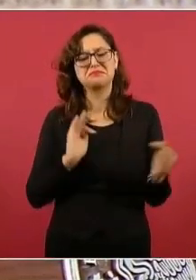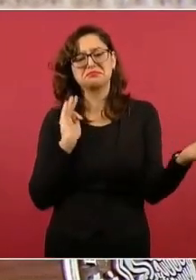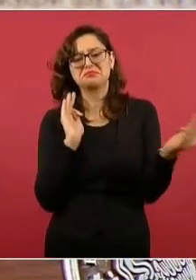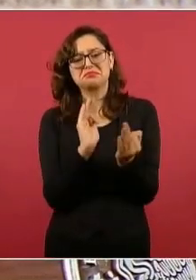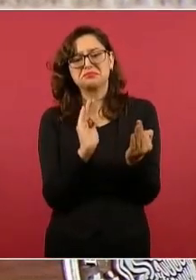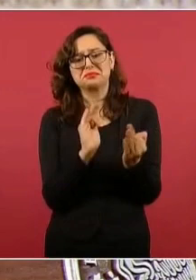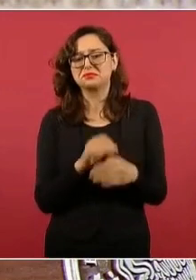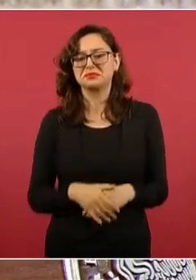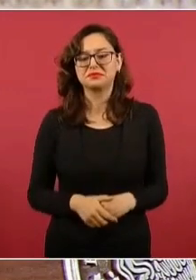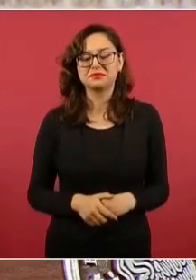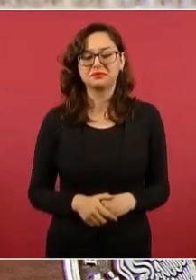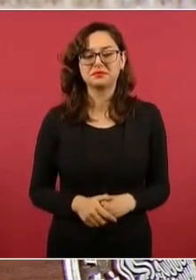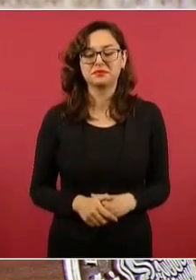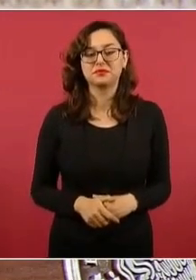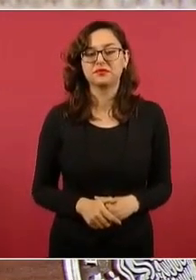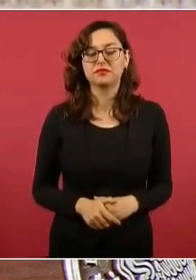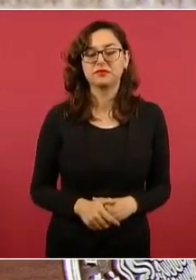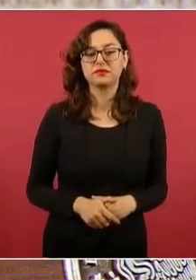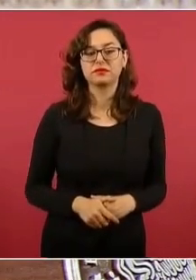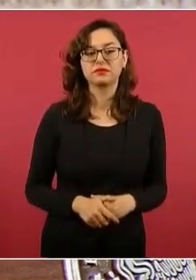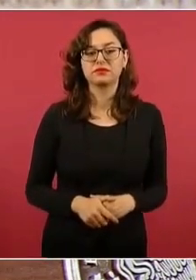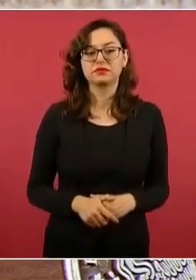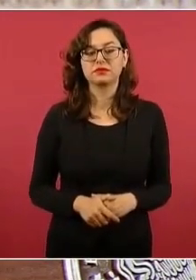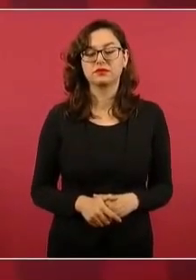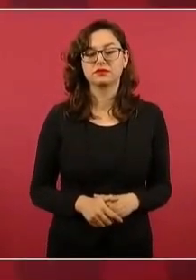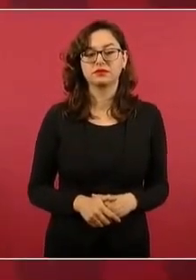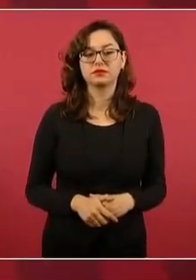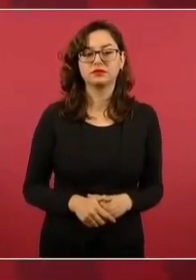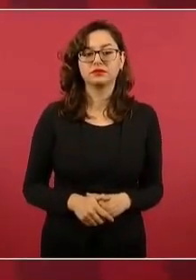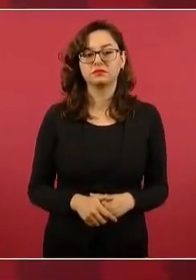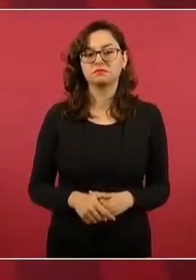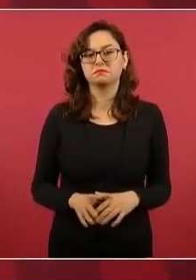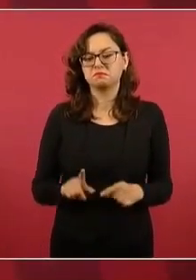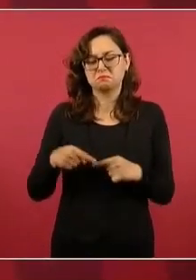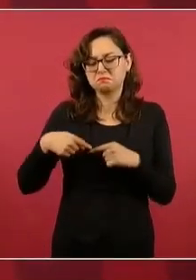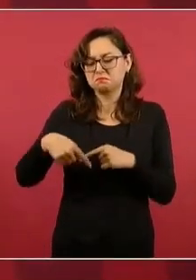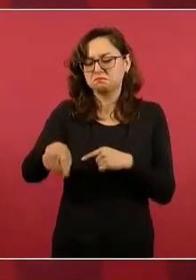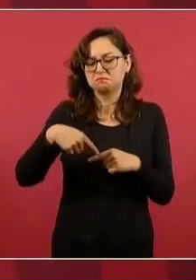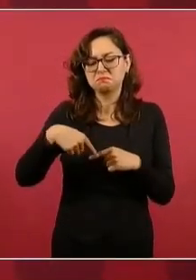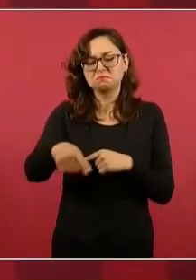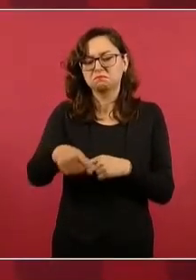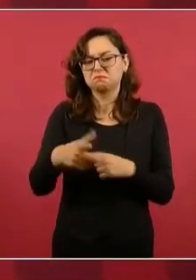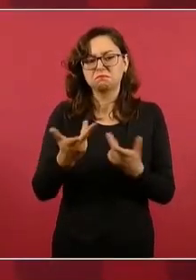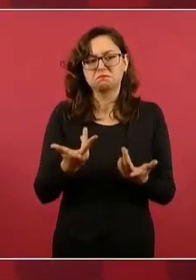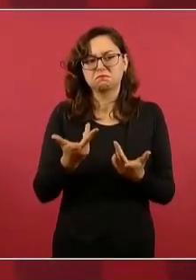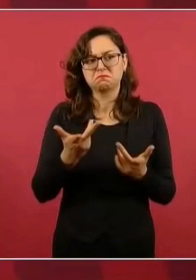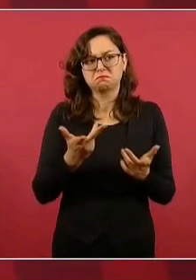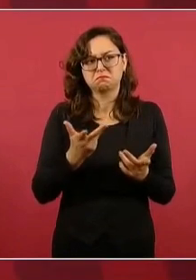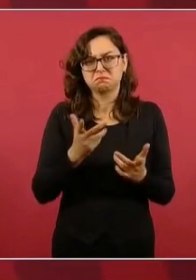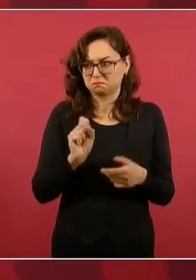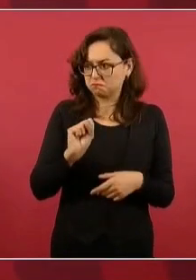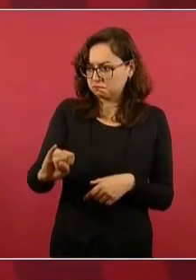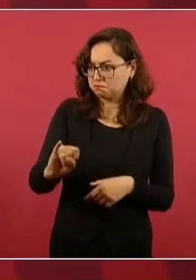si se resuelve, vamos.